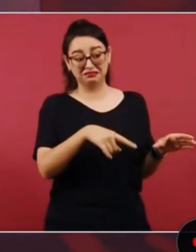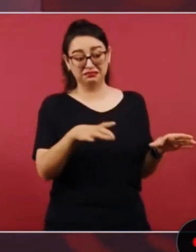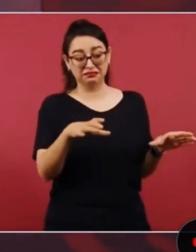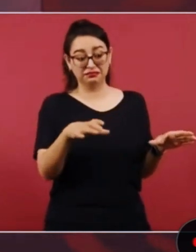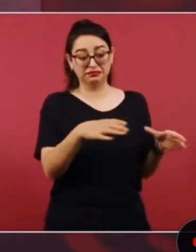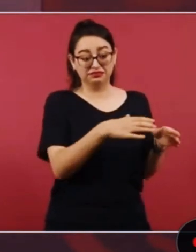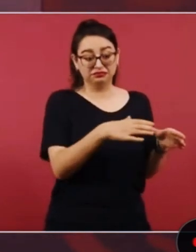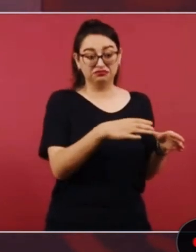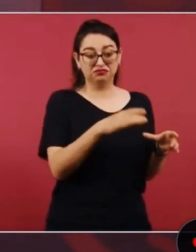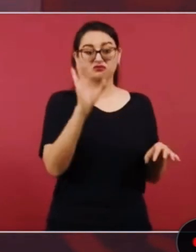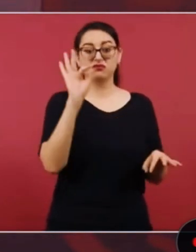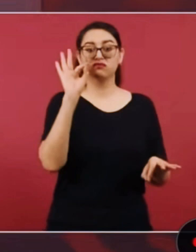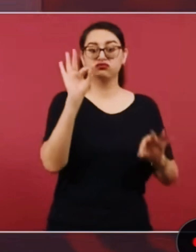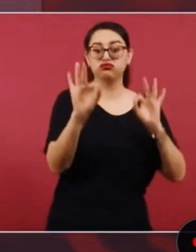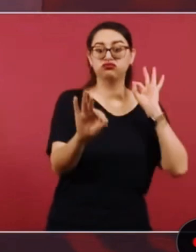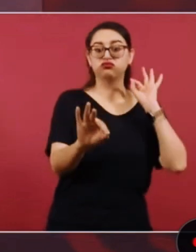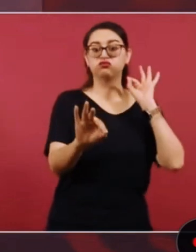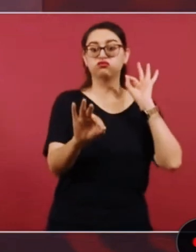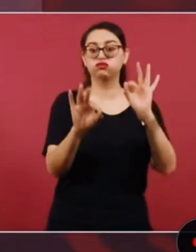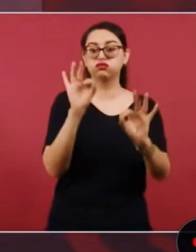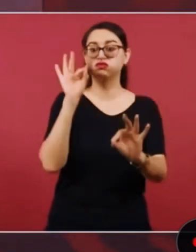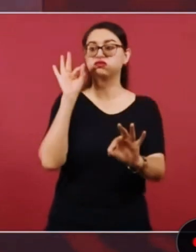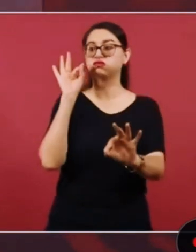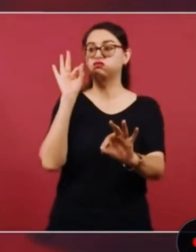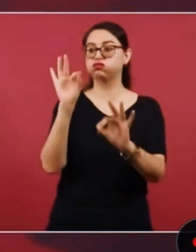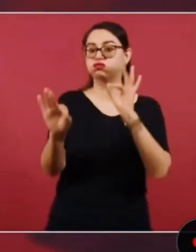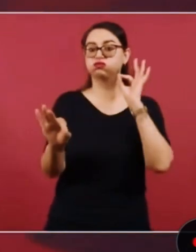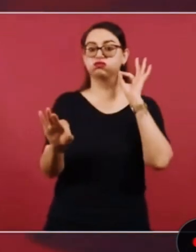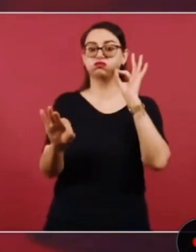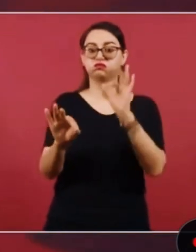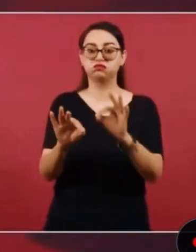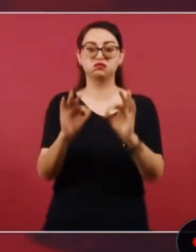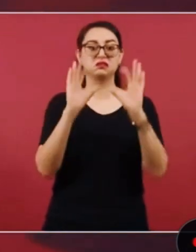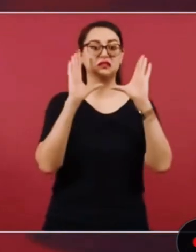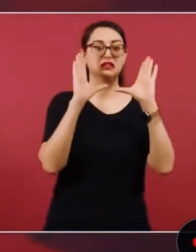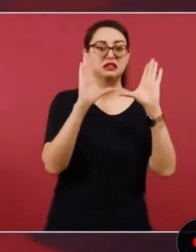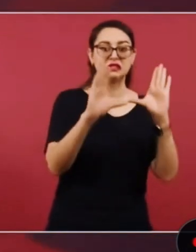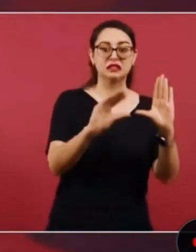y pues ahora